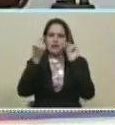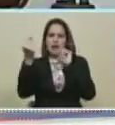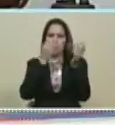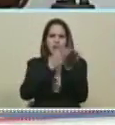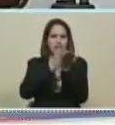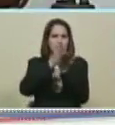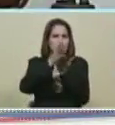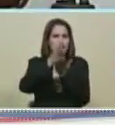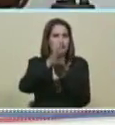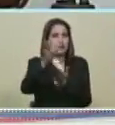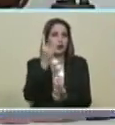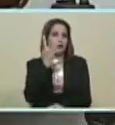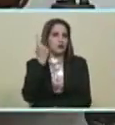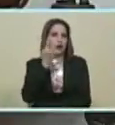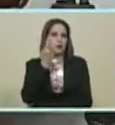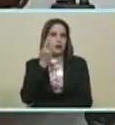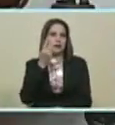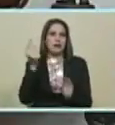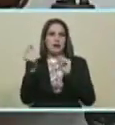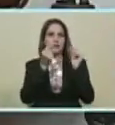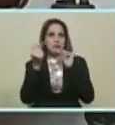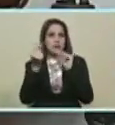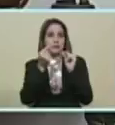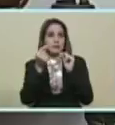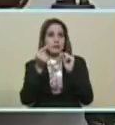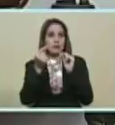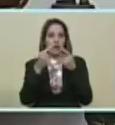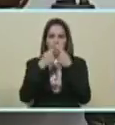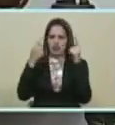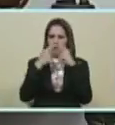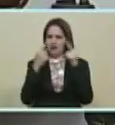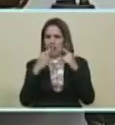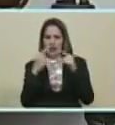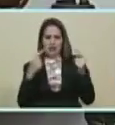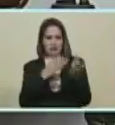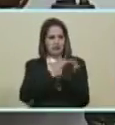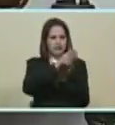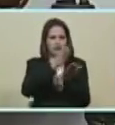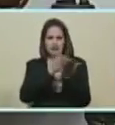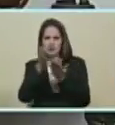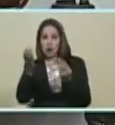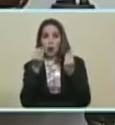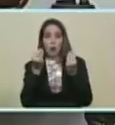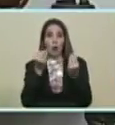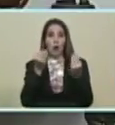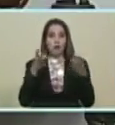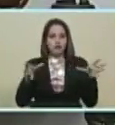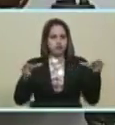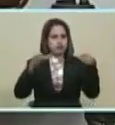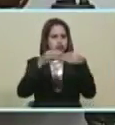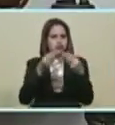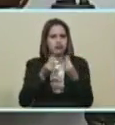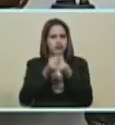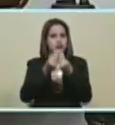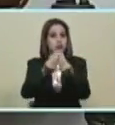camino. Sólo el diálogo... ...para abordar diferencias... ...para encaminar a un país... ...para